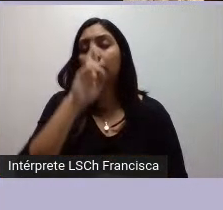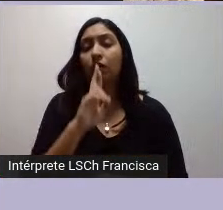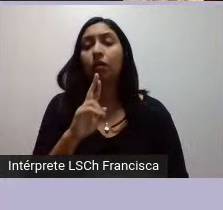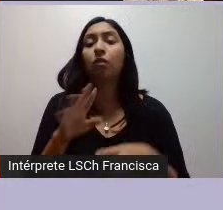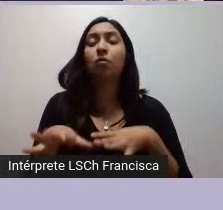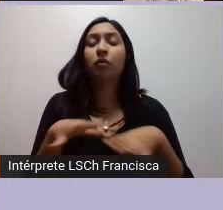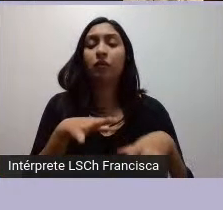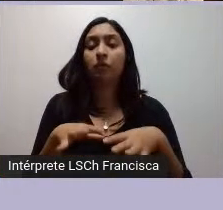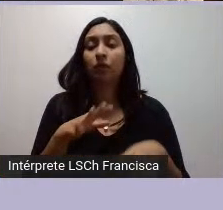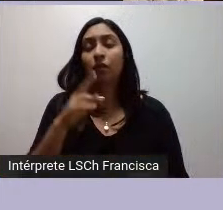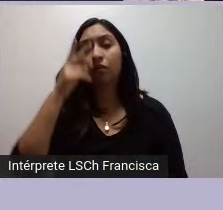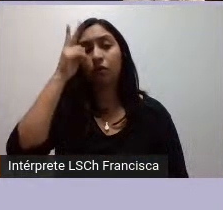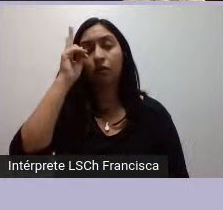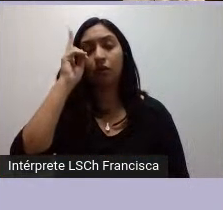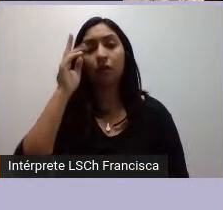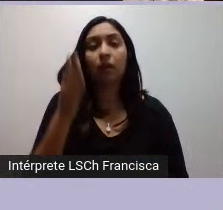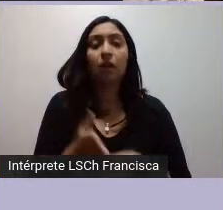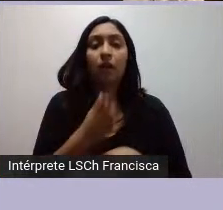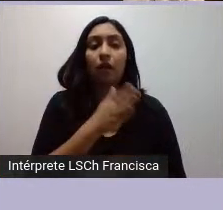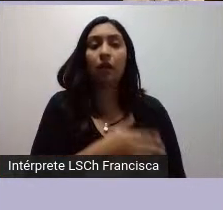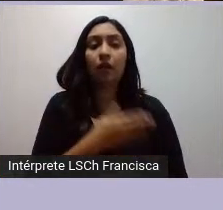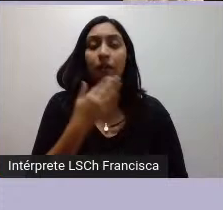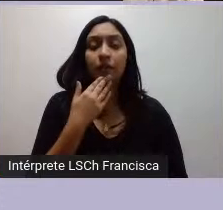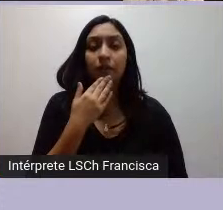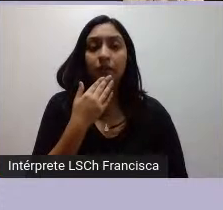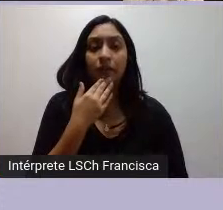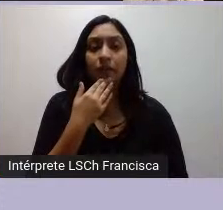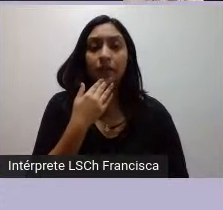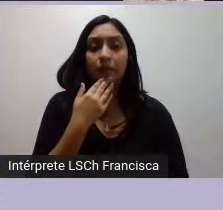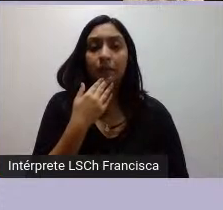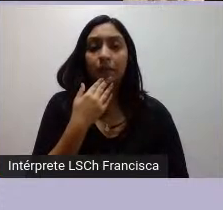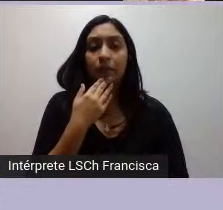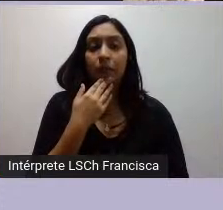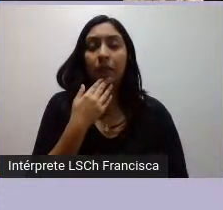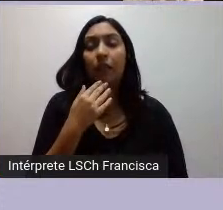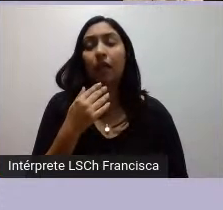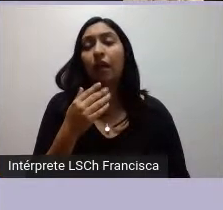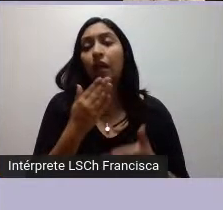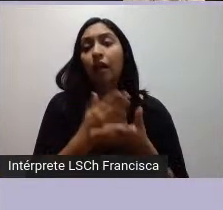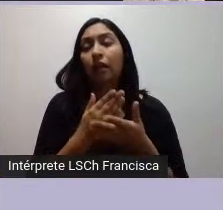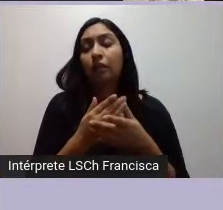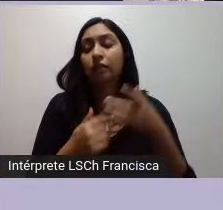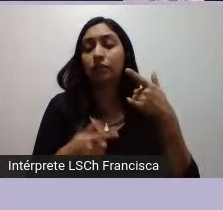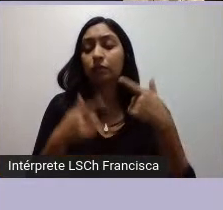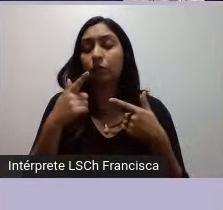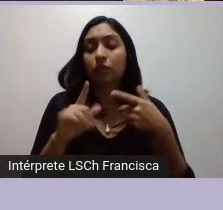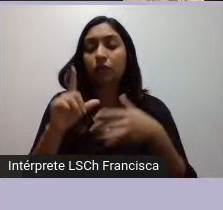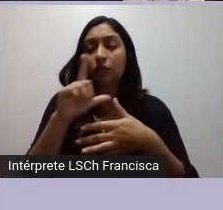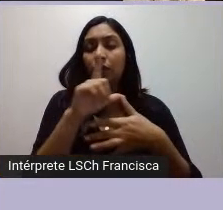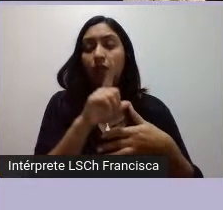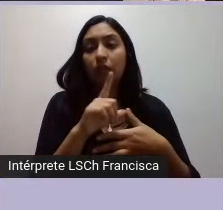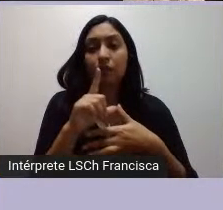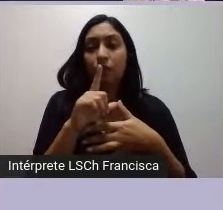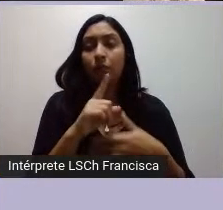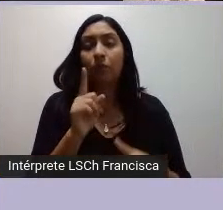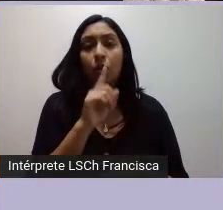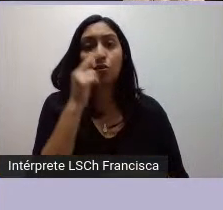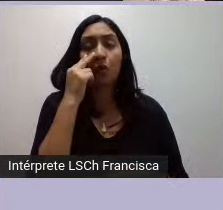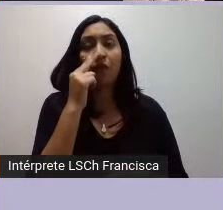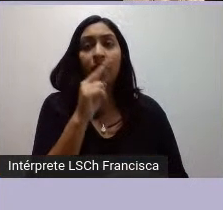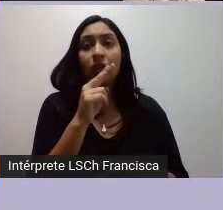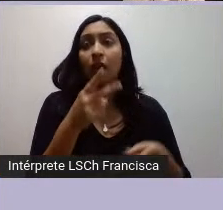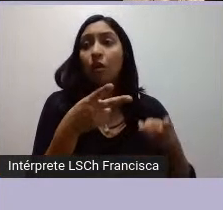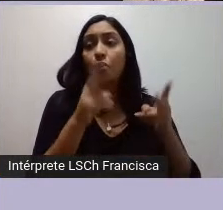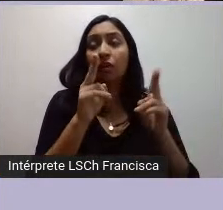veces la ceguera de la clase política latinoamericana ante los derechos indígenas por tanto lo